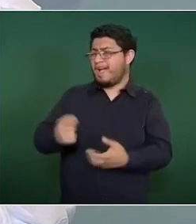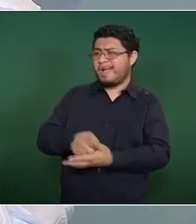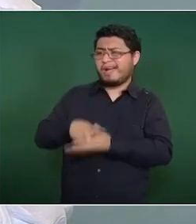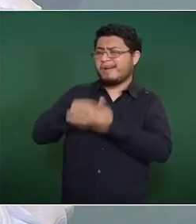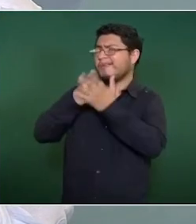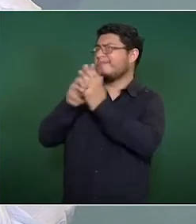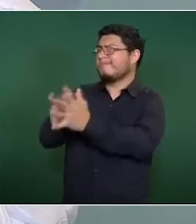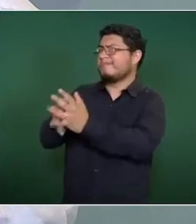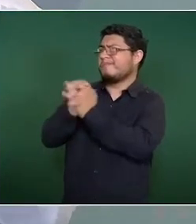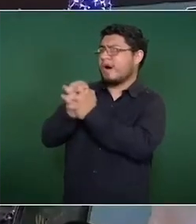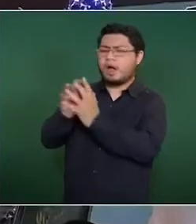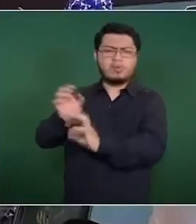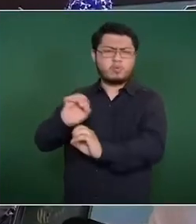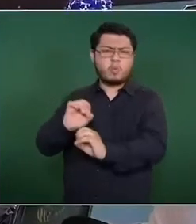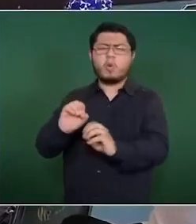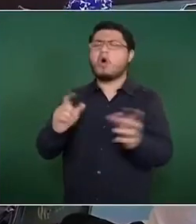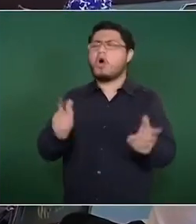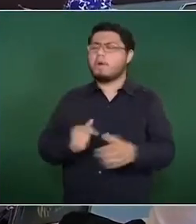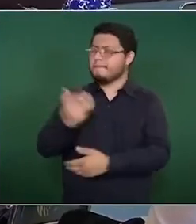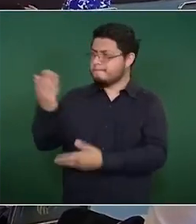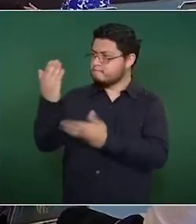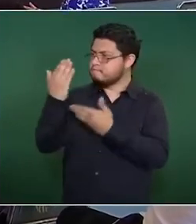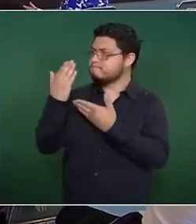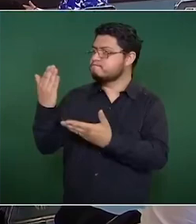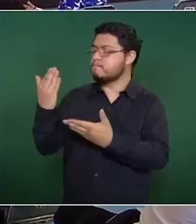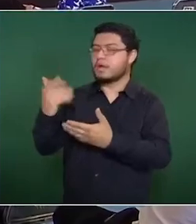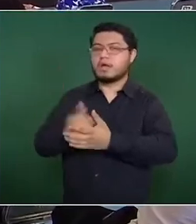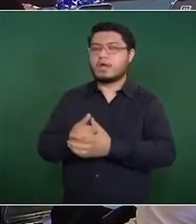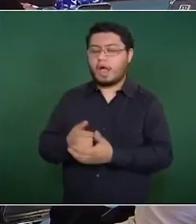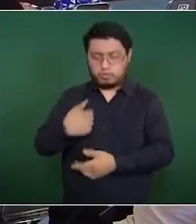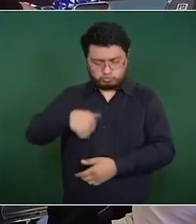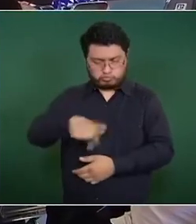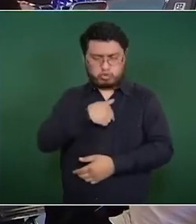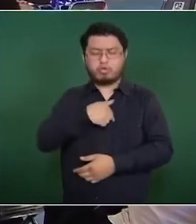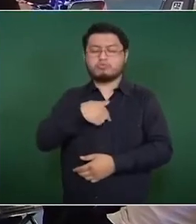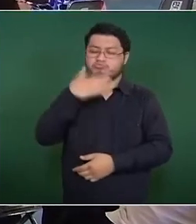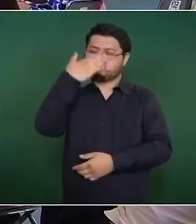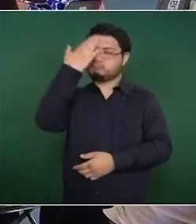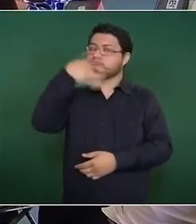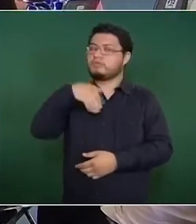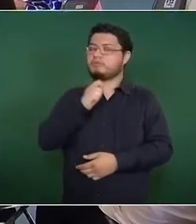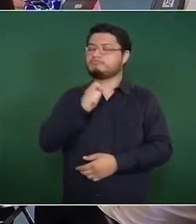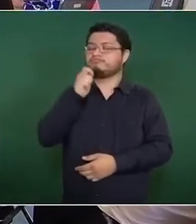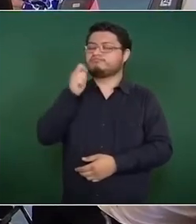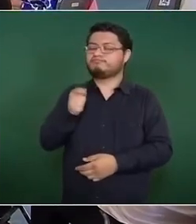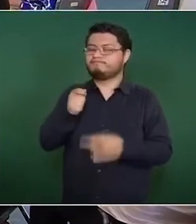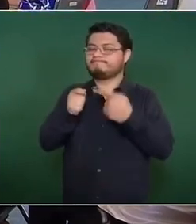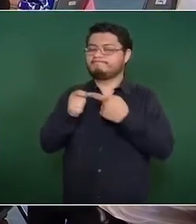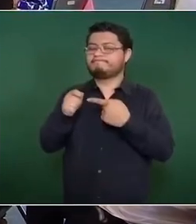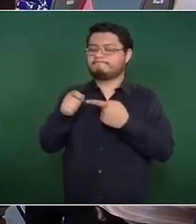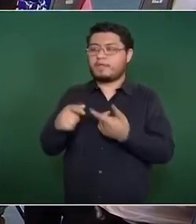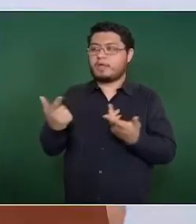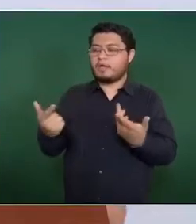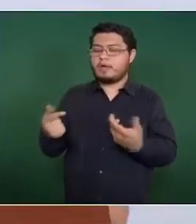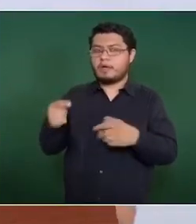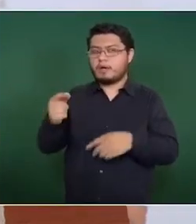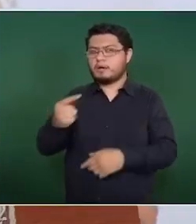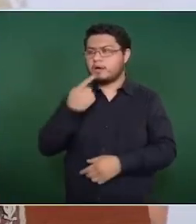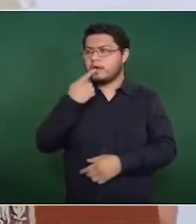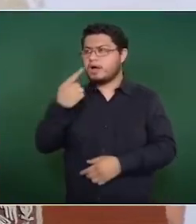conquista. Nosotros venimos de la oposición y sabemos lo que es el que